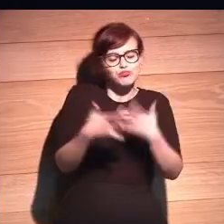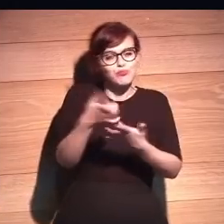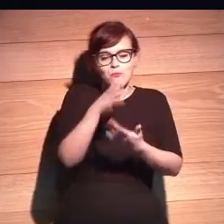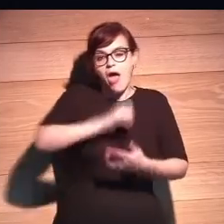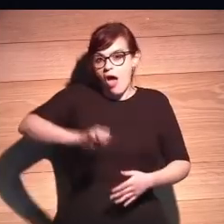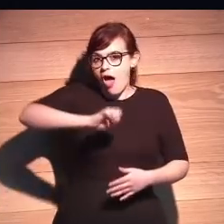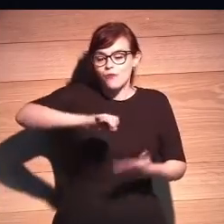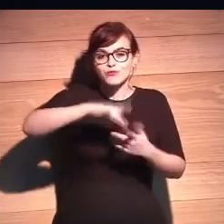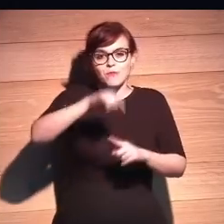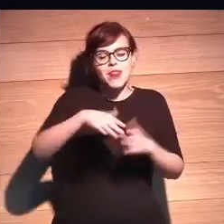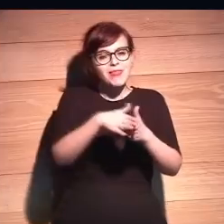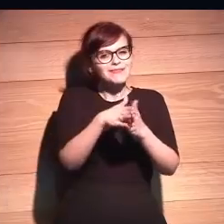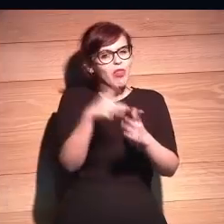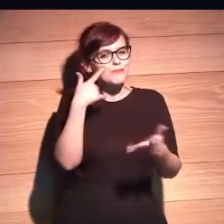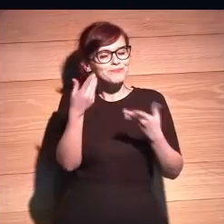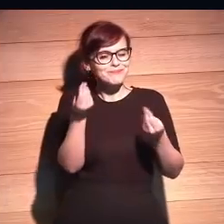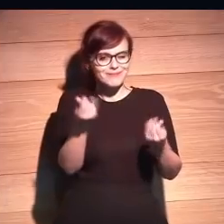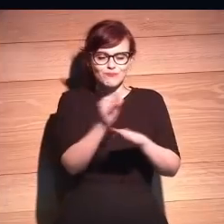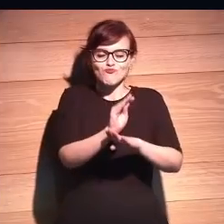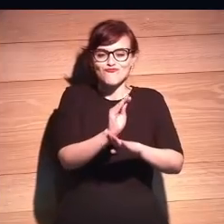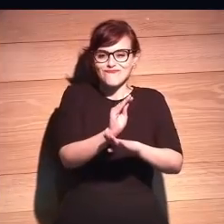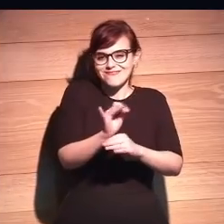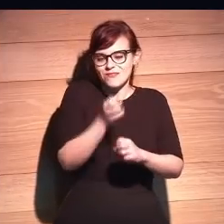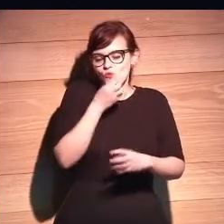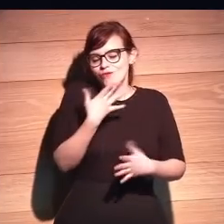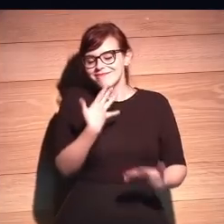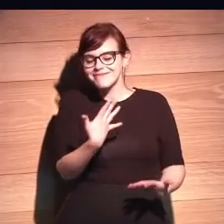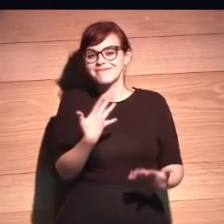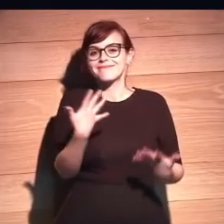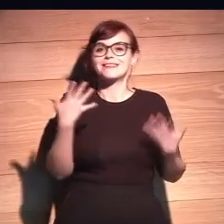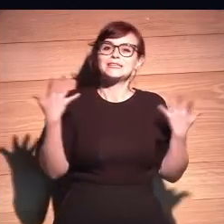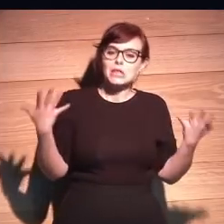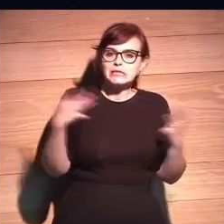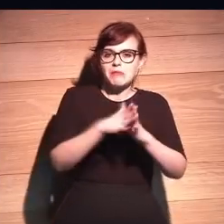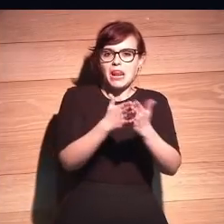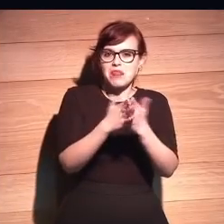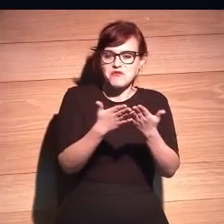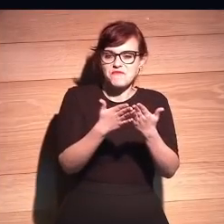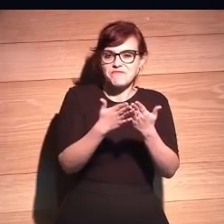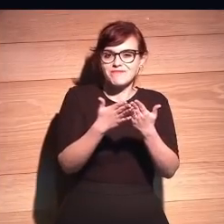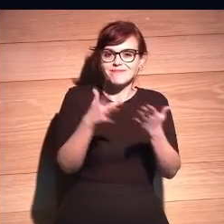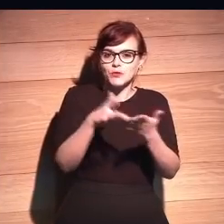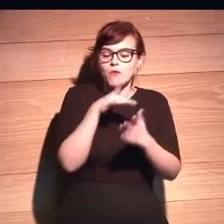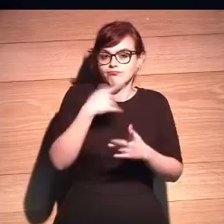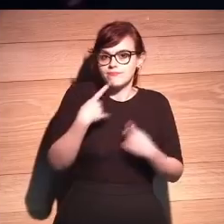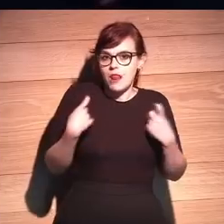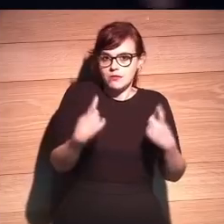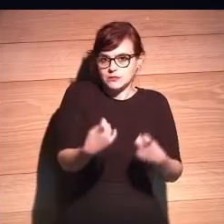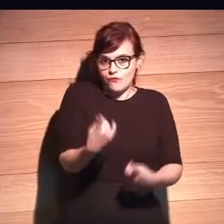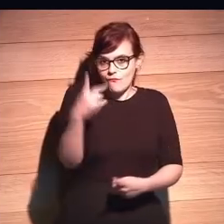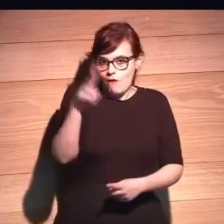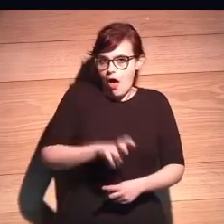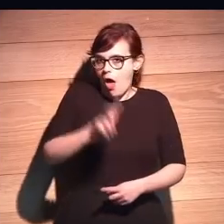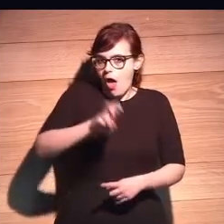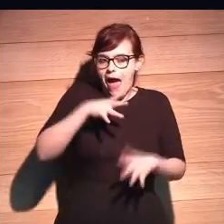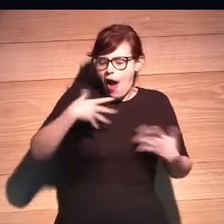fantástico, pero está editado con mucho cariño y mucho cuidado y realmente es un libro imprescindible ahora